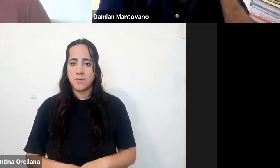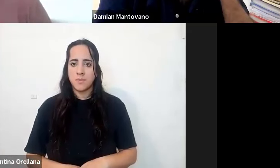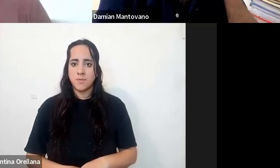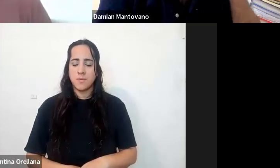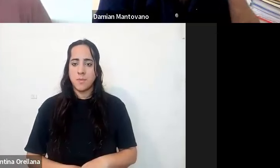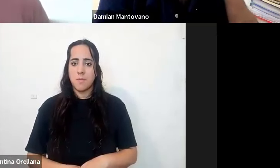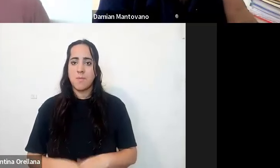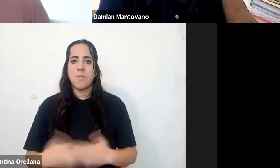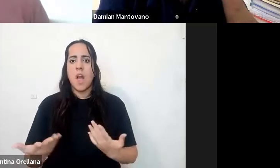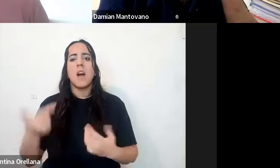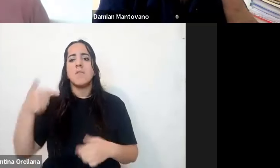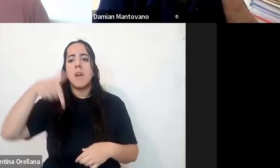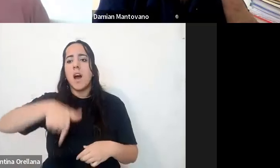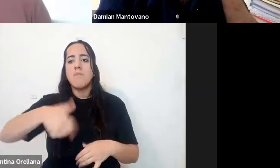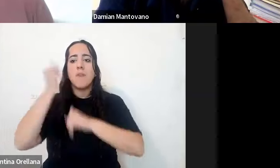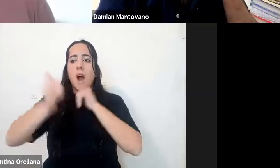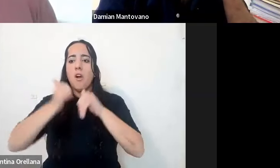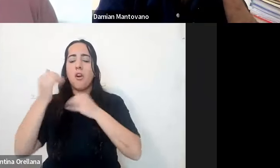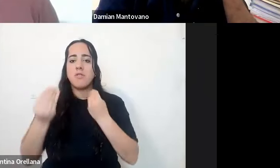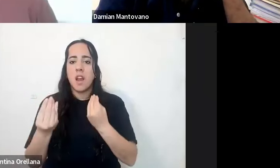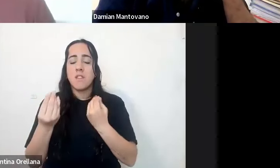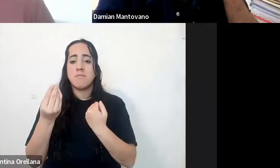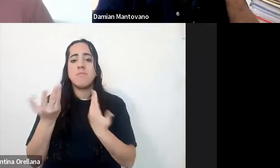cómo vamos a ver